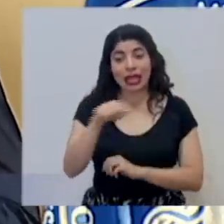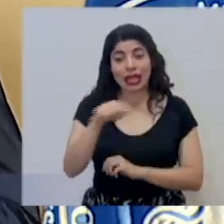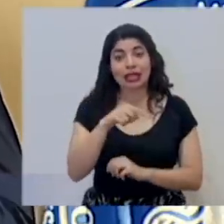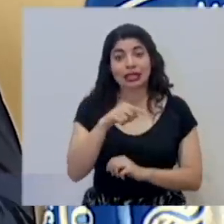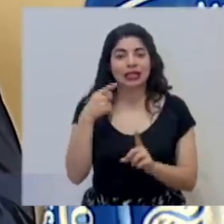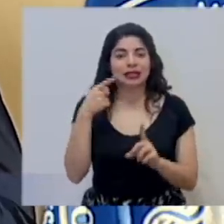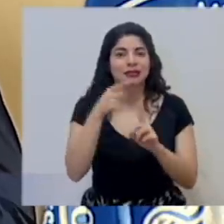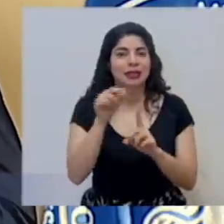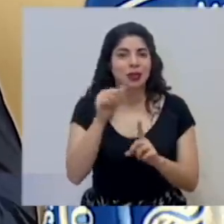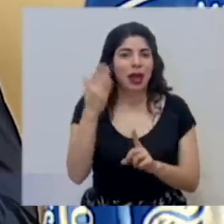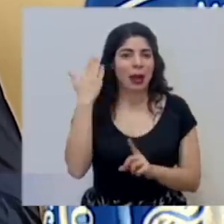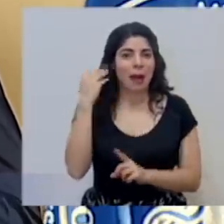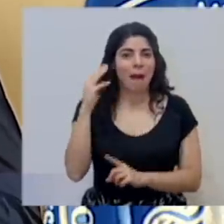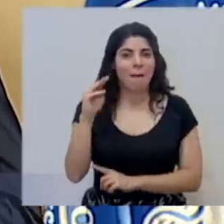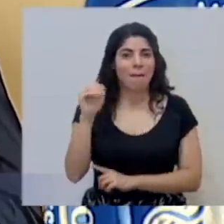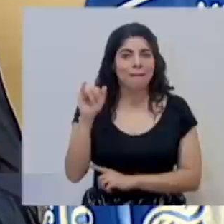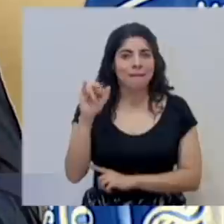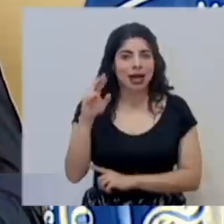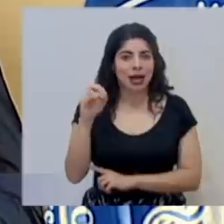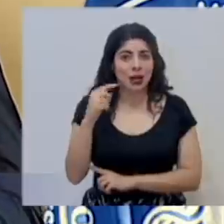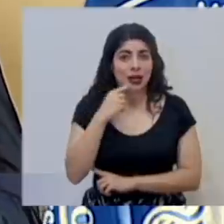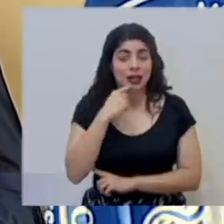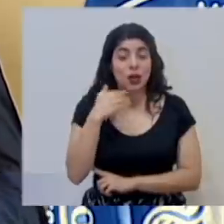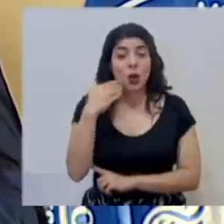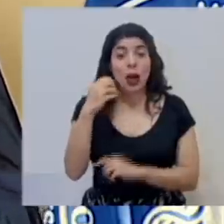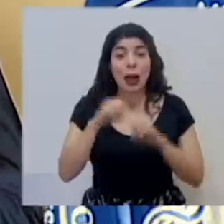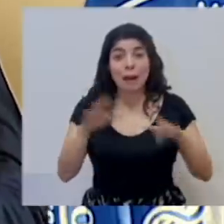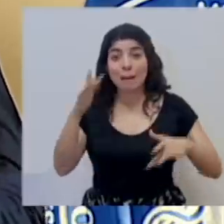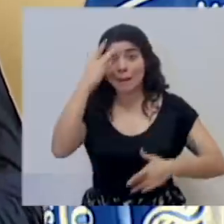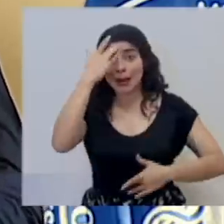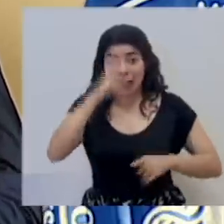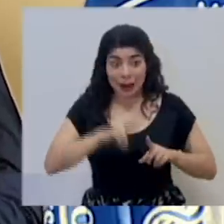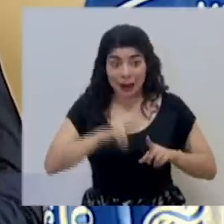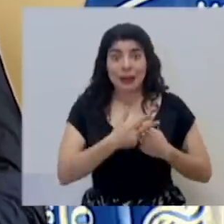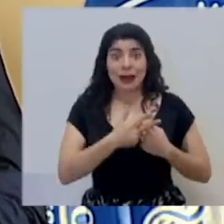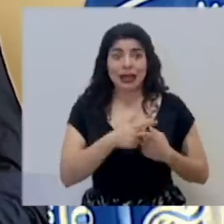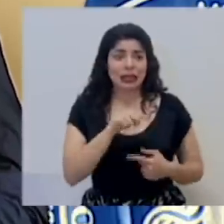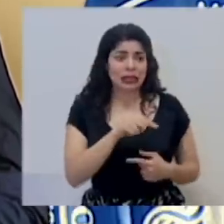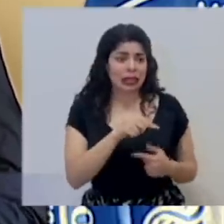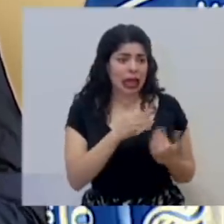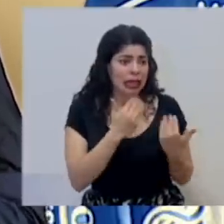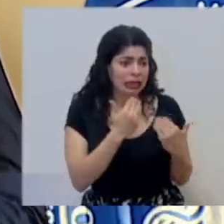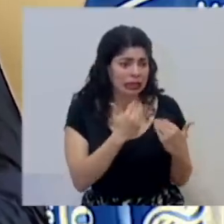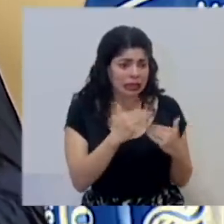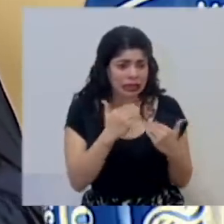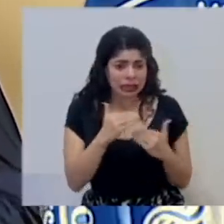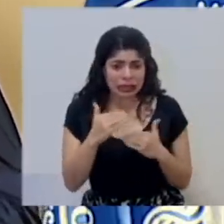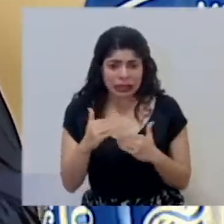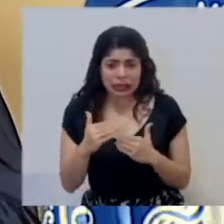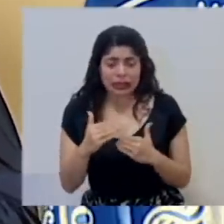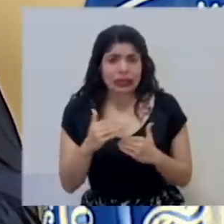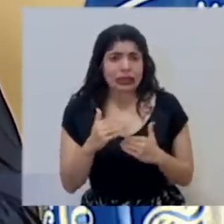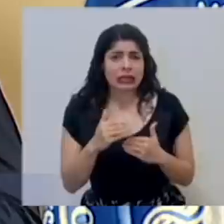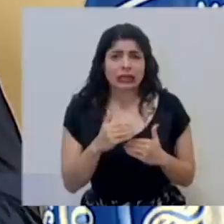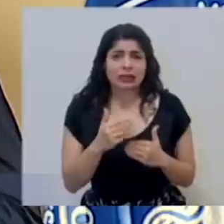en la línea de lo que mencionaba Mario ahora. Cuando empezó la pandemia, teníamos una capacidad muy limitada de